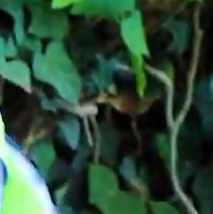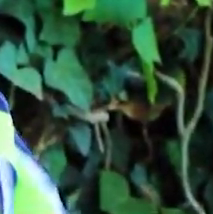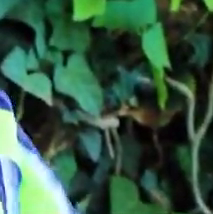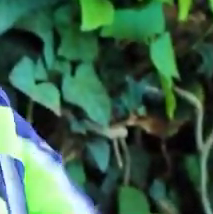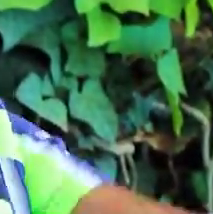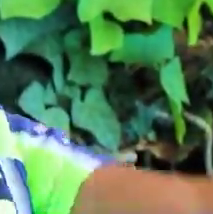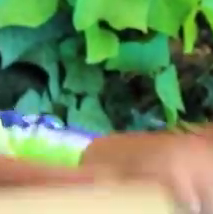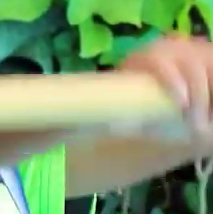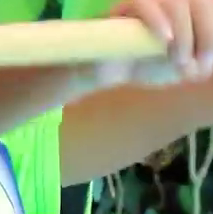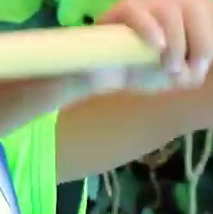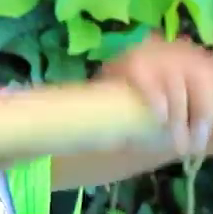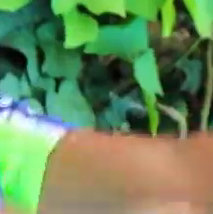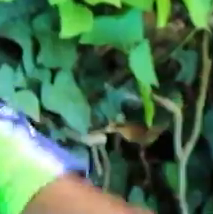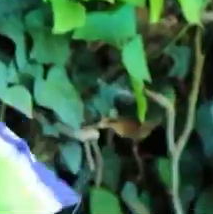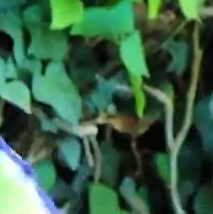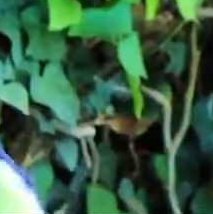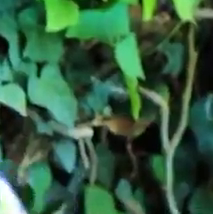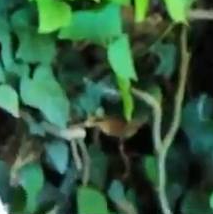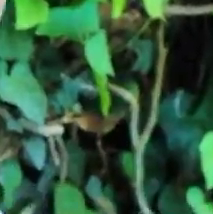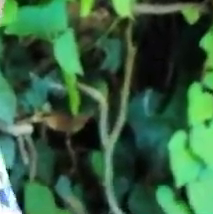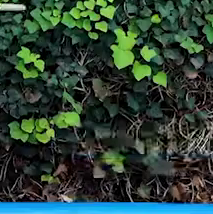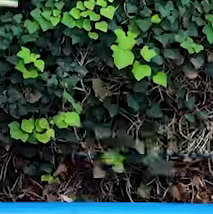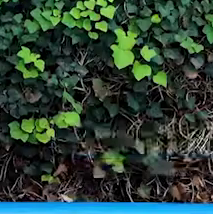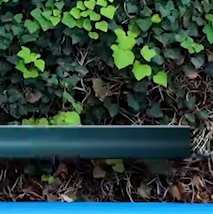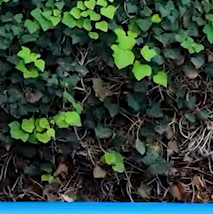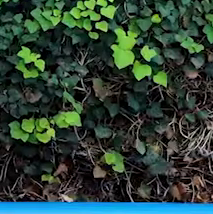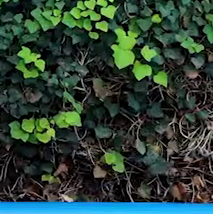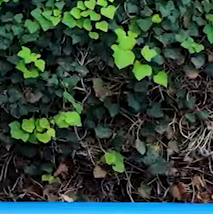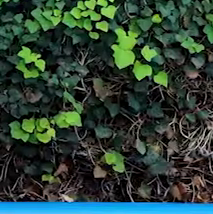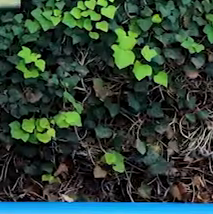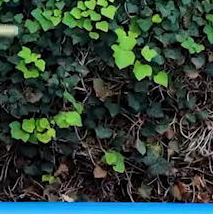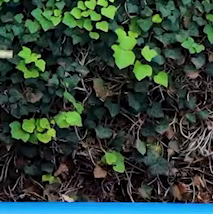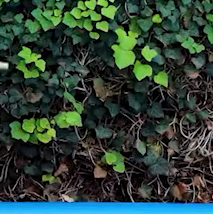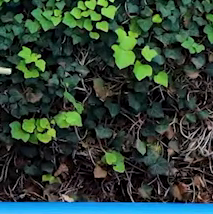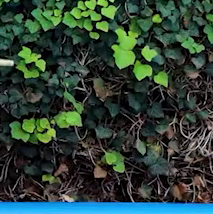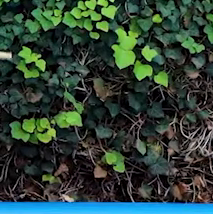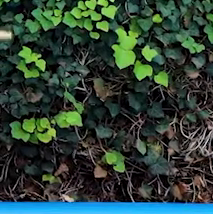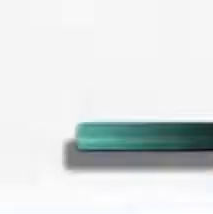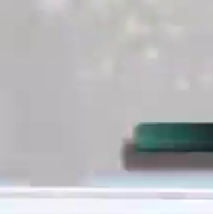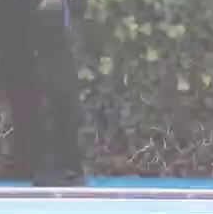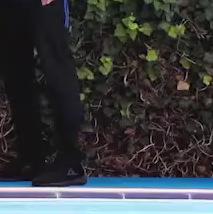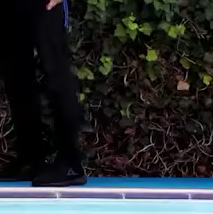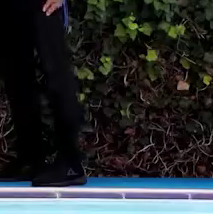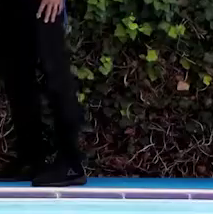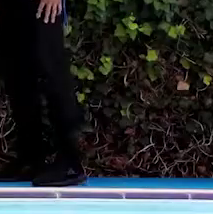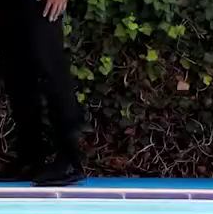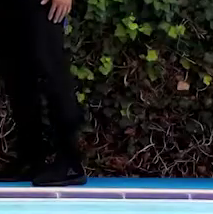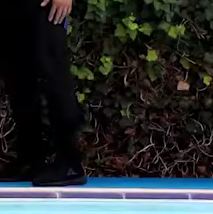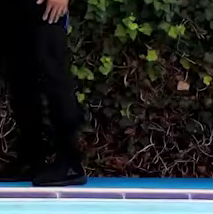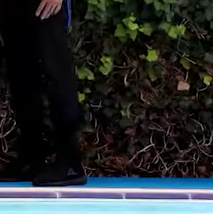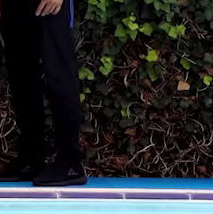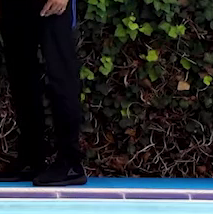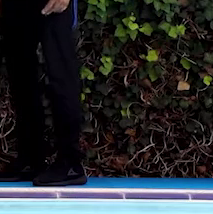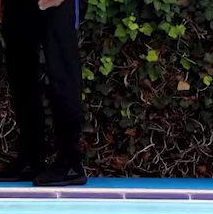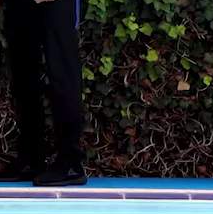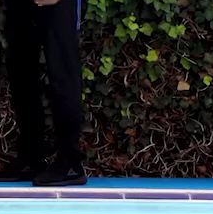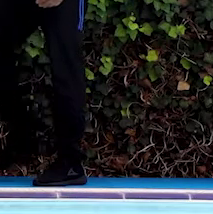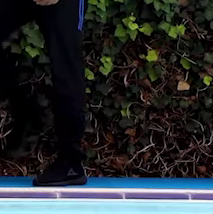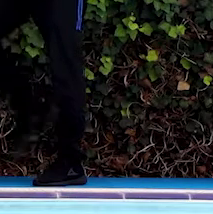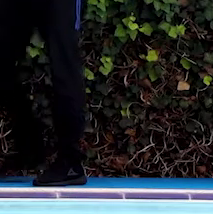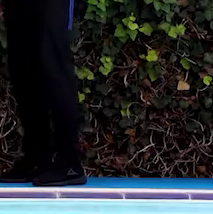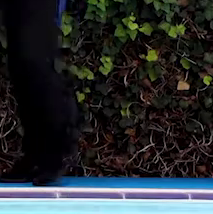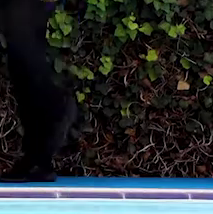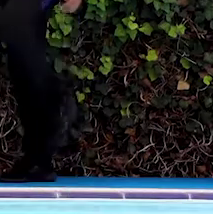muy bien descansamos respiramos ahora vamos a hacer una marcha nada más